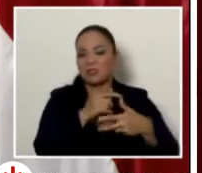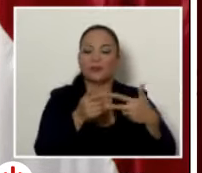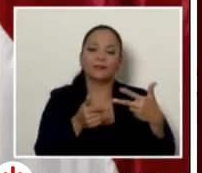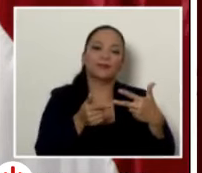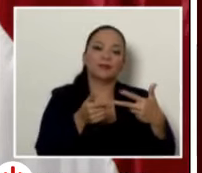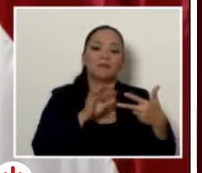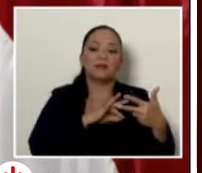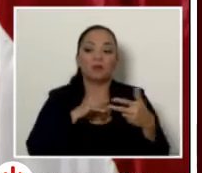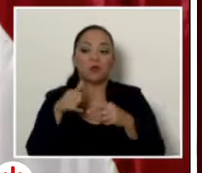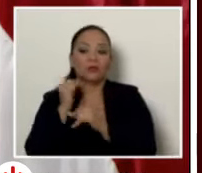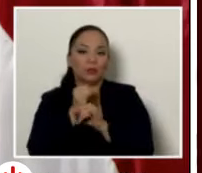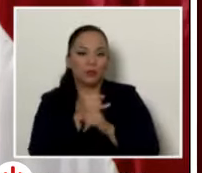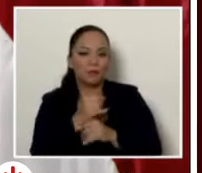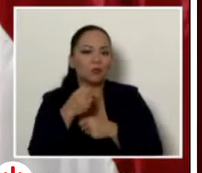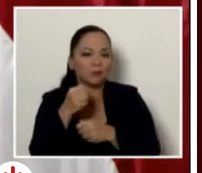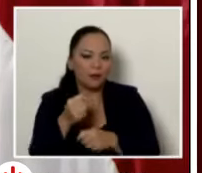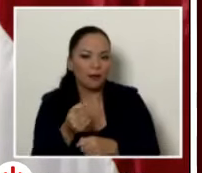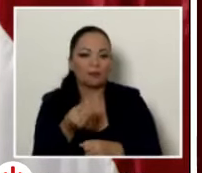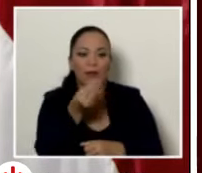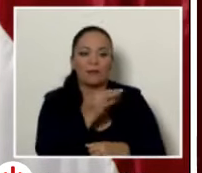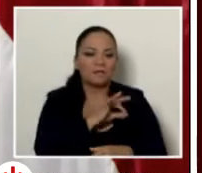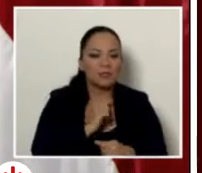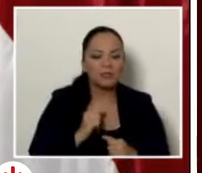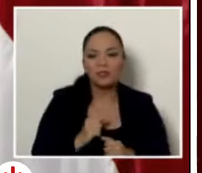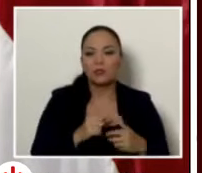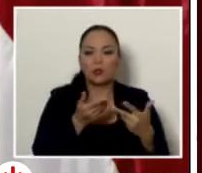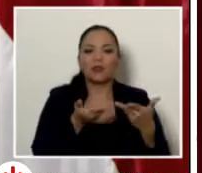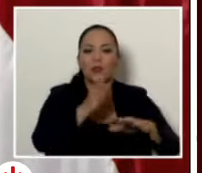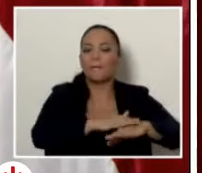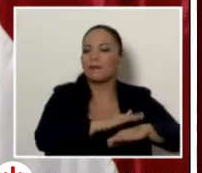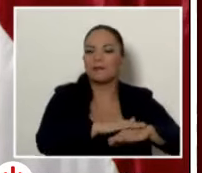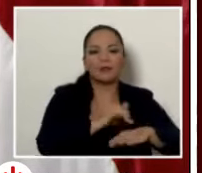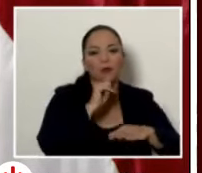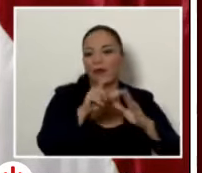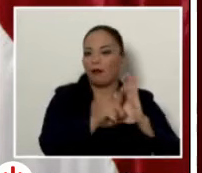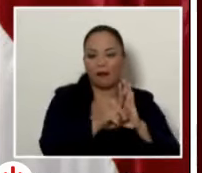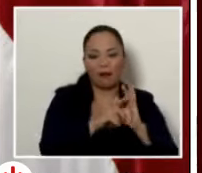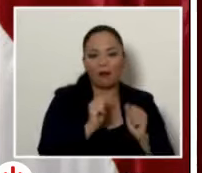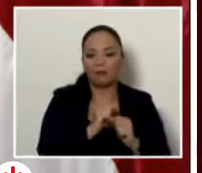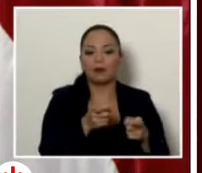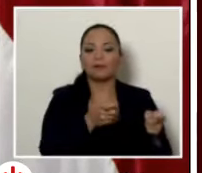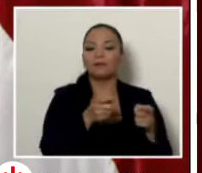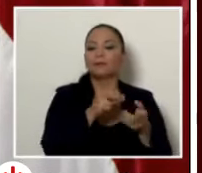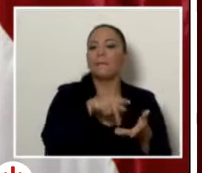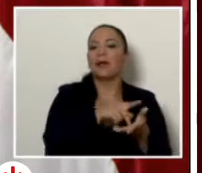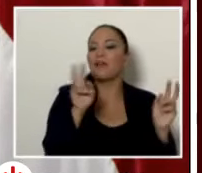instituciones municipalidades que les dieron permiso de manera ilegal para operar el parque vivas